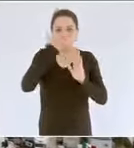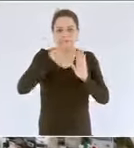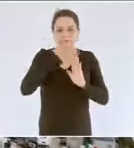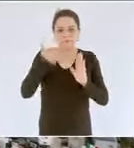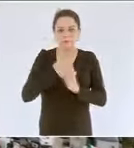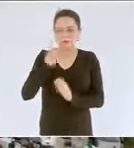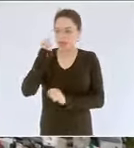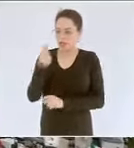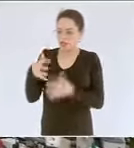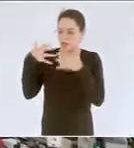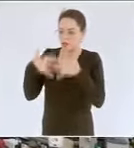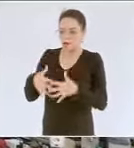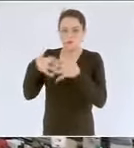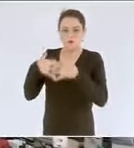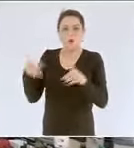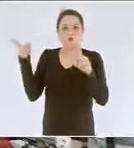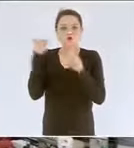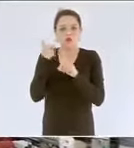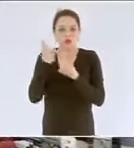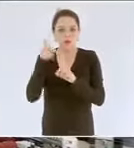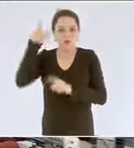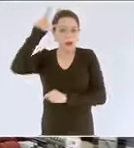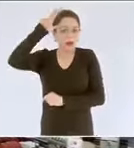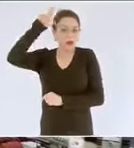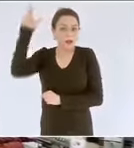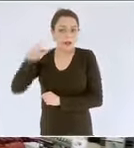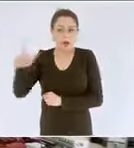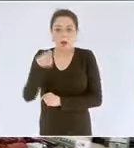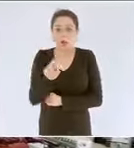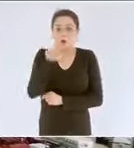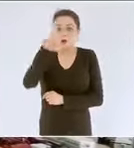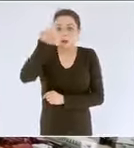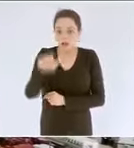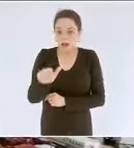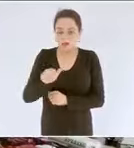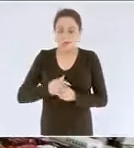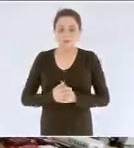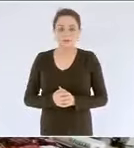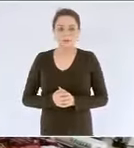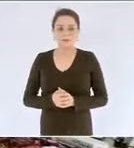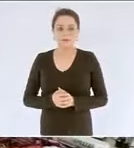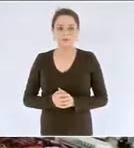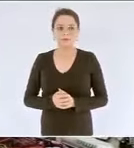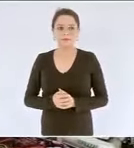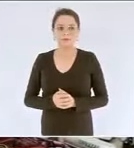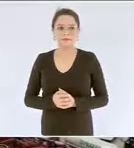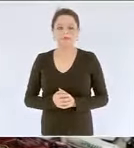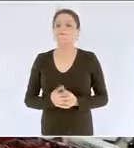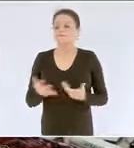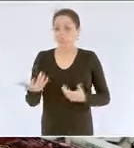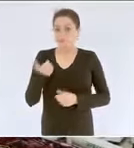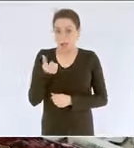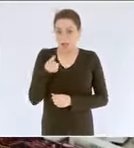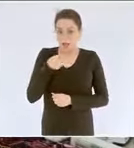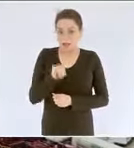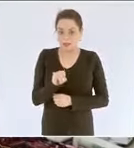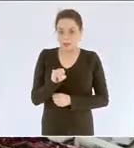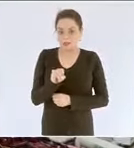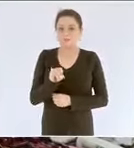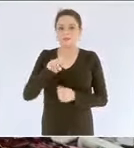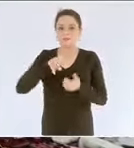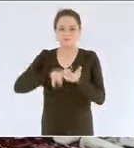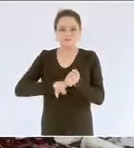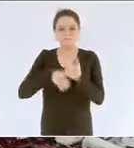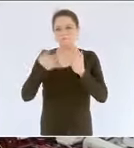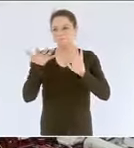de Tula Hidalgo y se terminará a